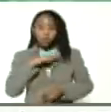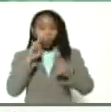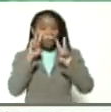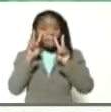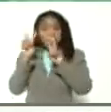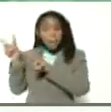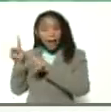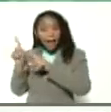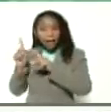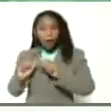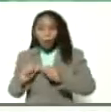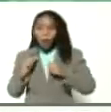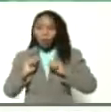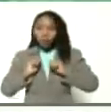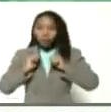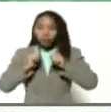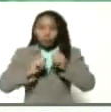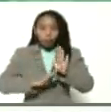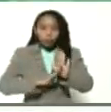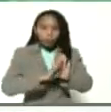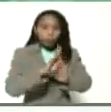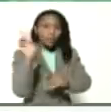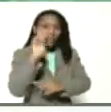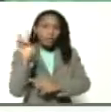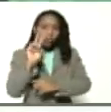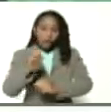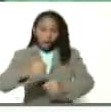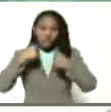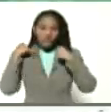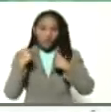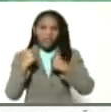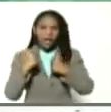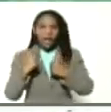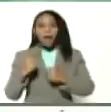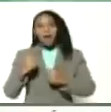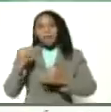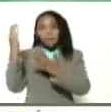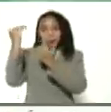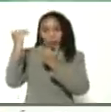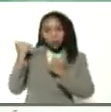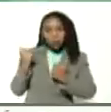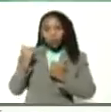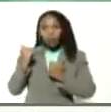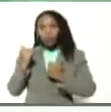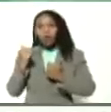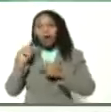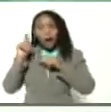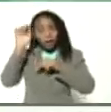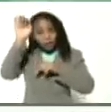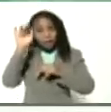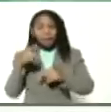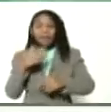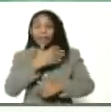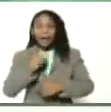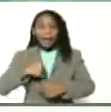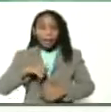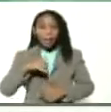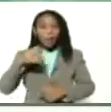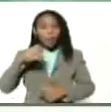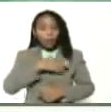resurgir esa Venezuela potencia, esa Venezuela esperanza, esa Venezuela futuro. Esa es la Venezuela en que nosotros creemos.